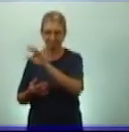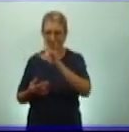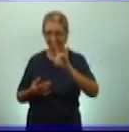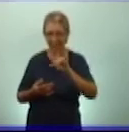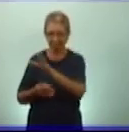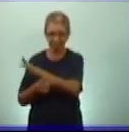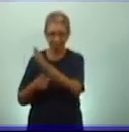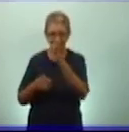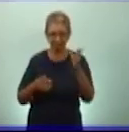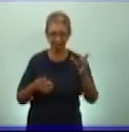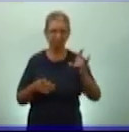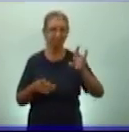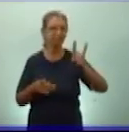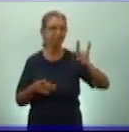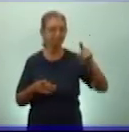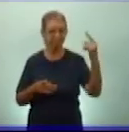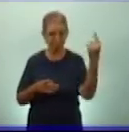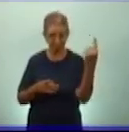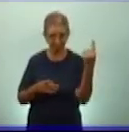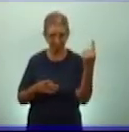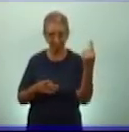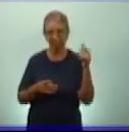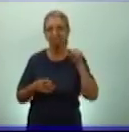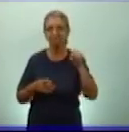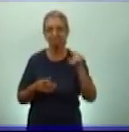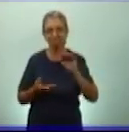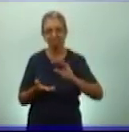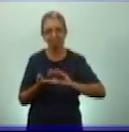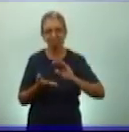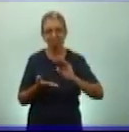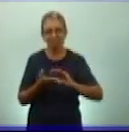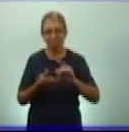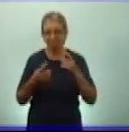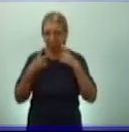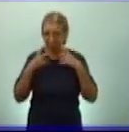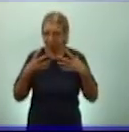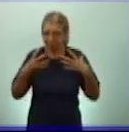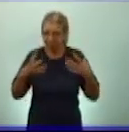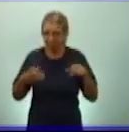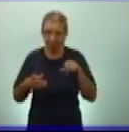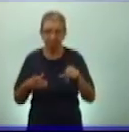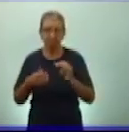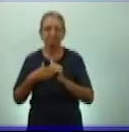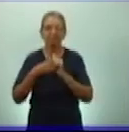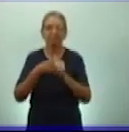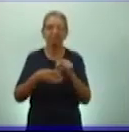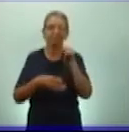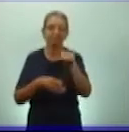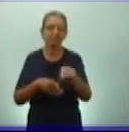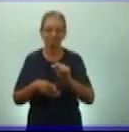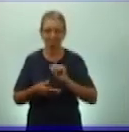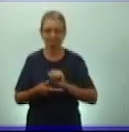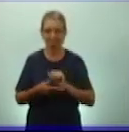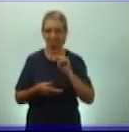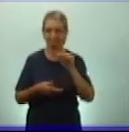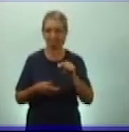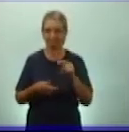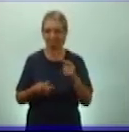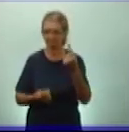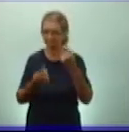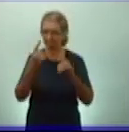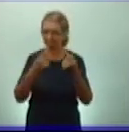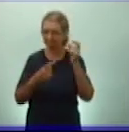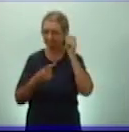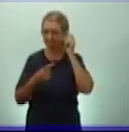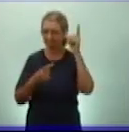Siempre insisto, es nuestra principal bibliografía y por ella nos vamos a guiar. También enfatizo en algunas ideas porque durante el